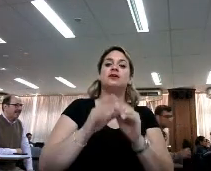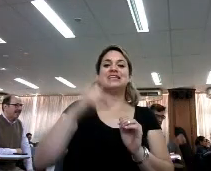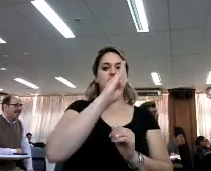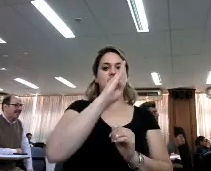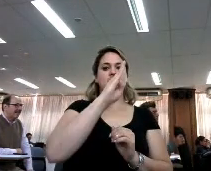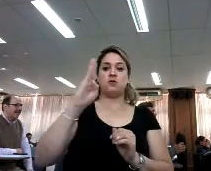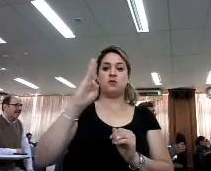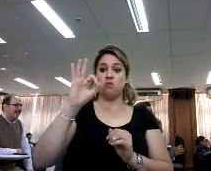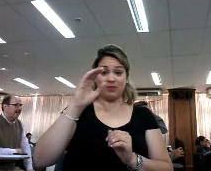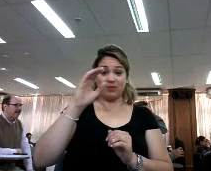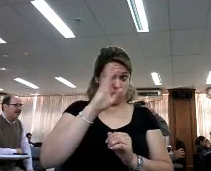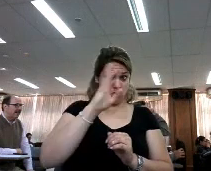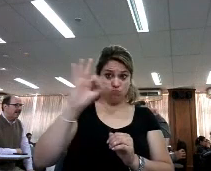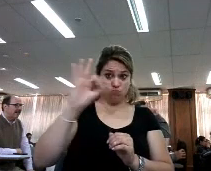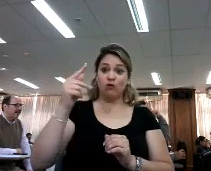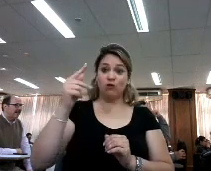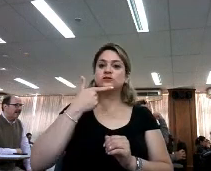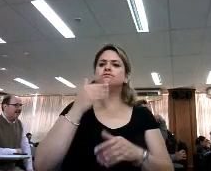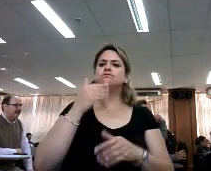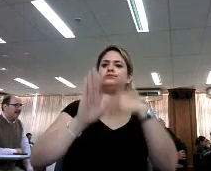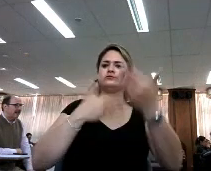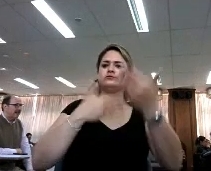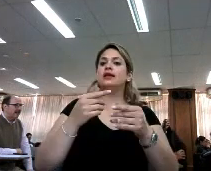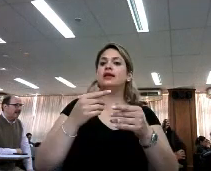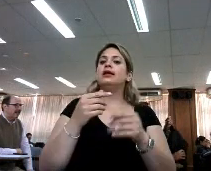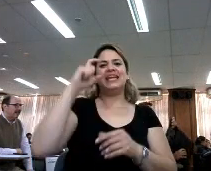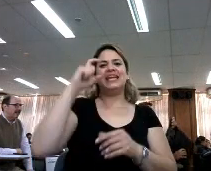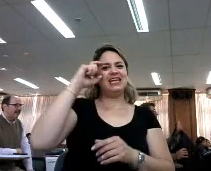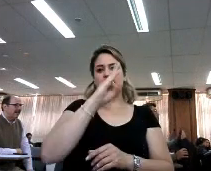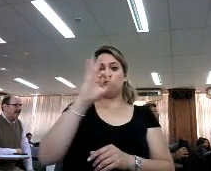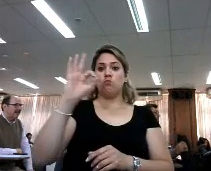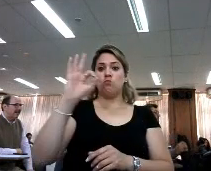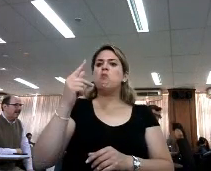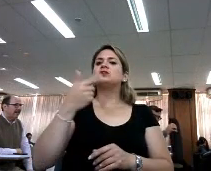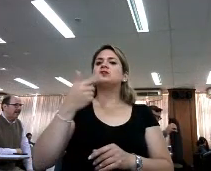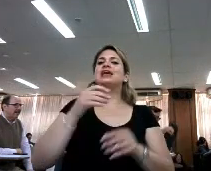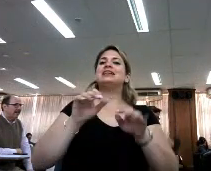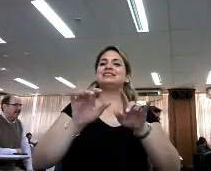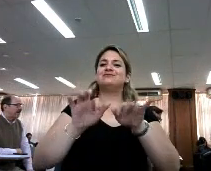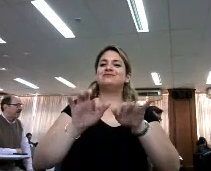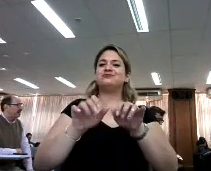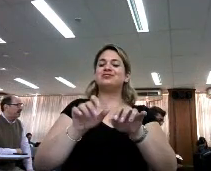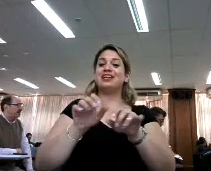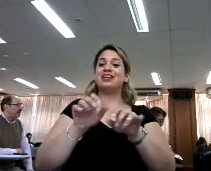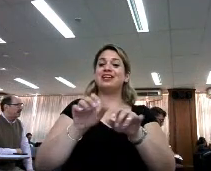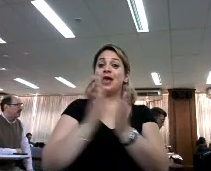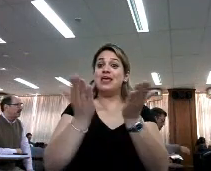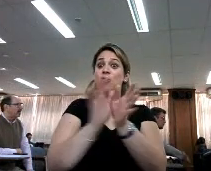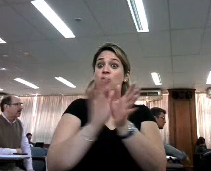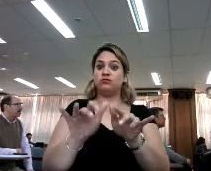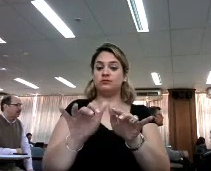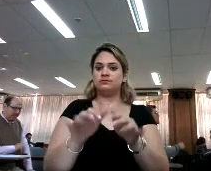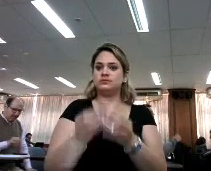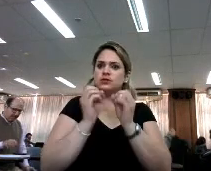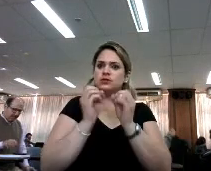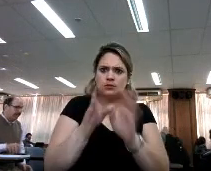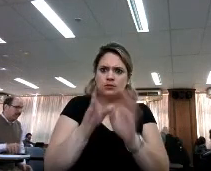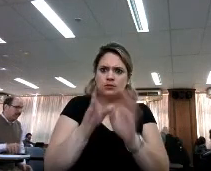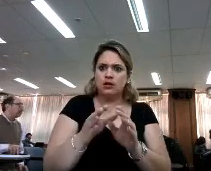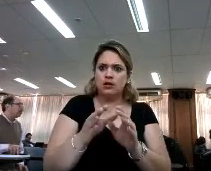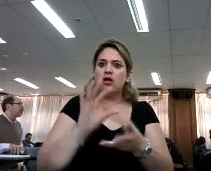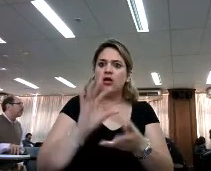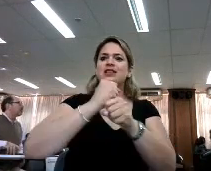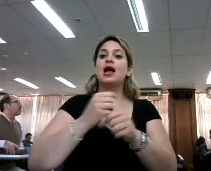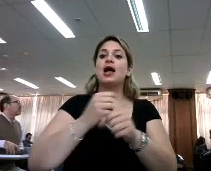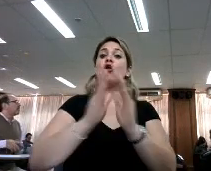cómo fue avanzando. Porque no es que solamente avanzó el formato, sino que avanzó también la forma de trabajar con los libros